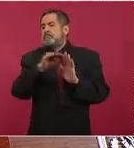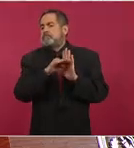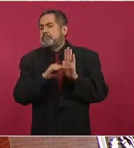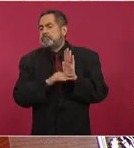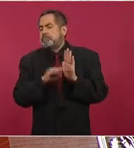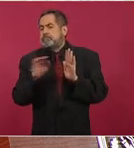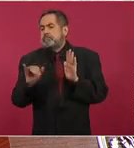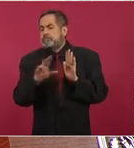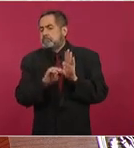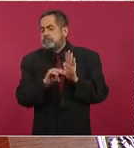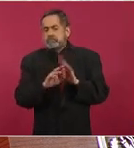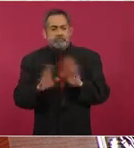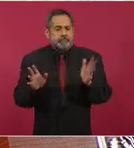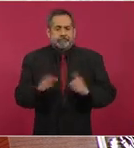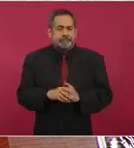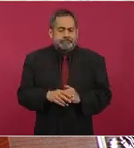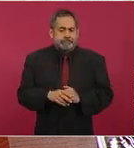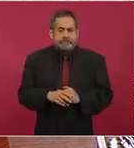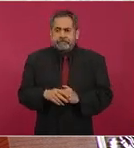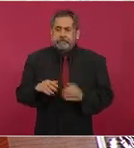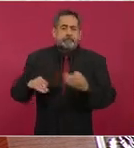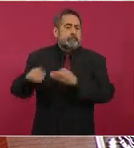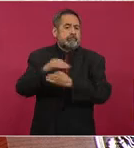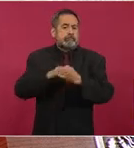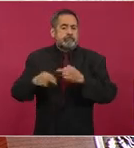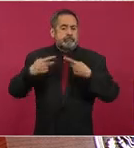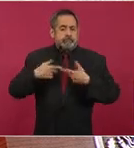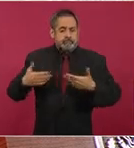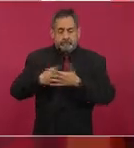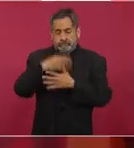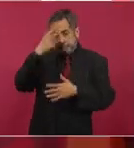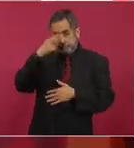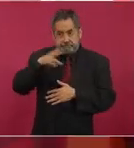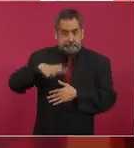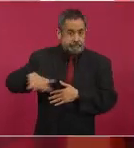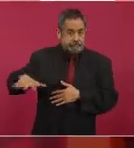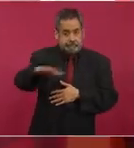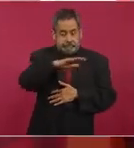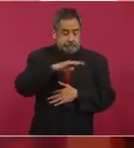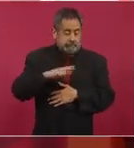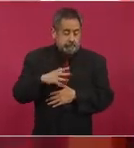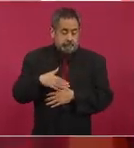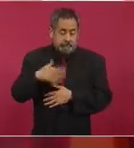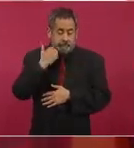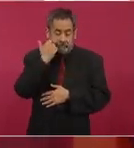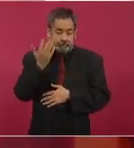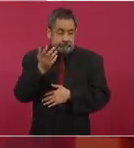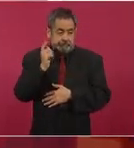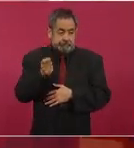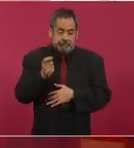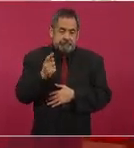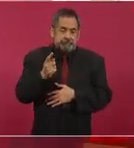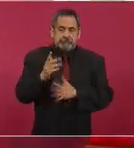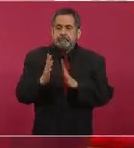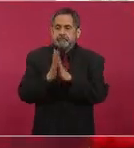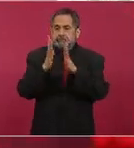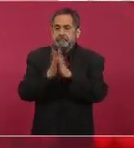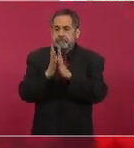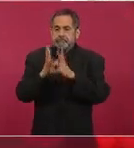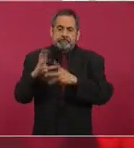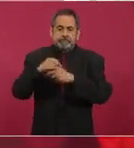Y a todos los mexicanos nos importa mucho participar,